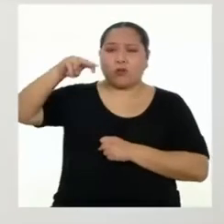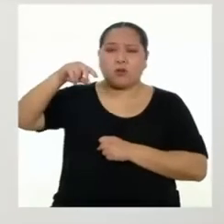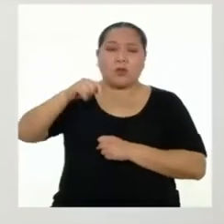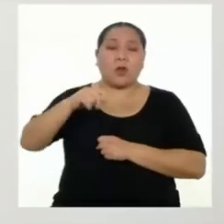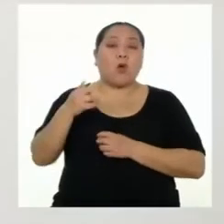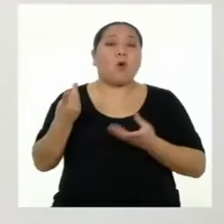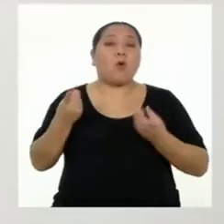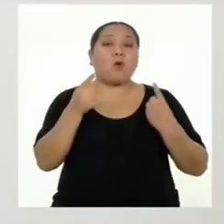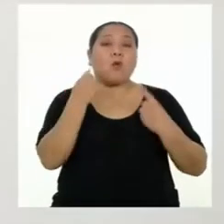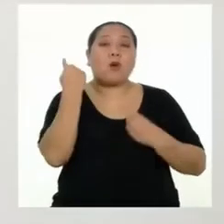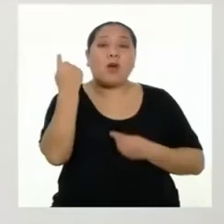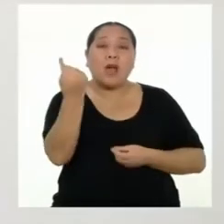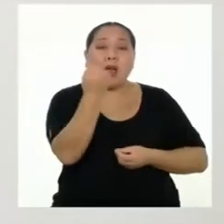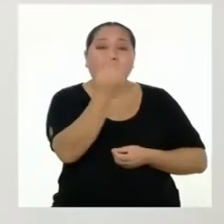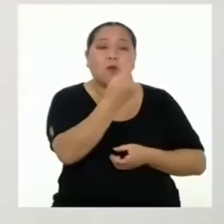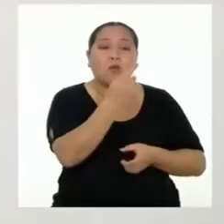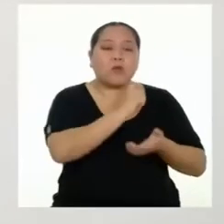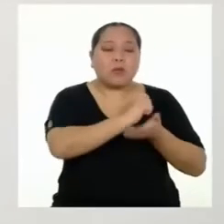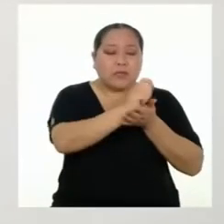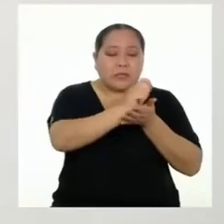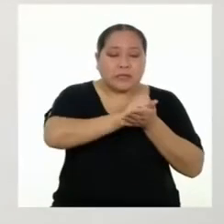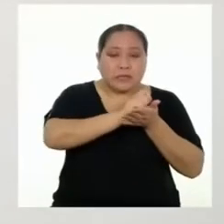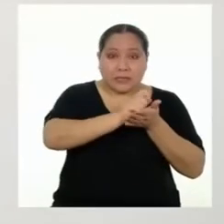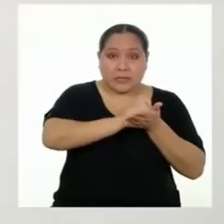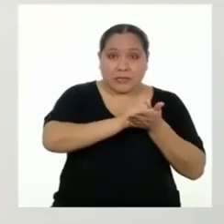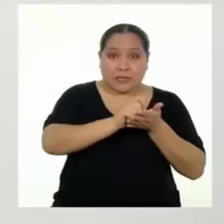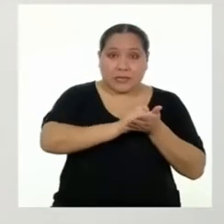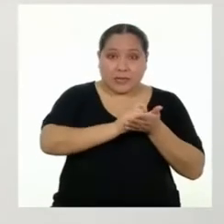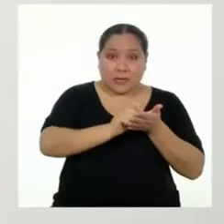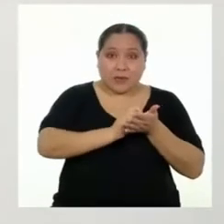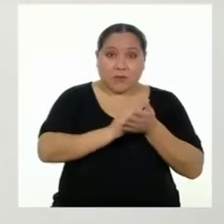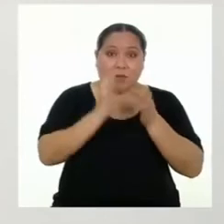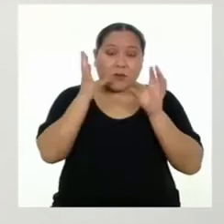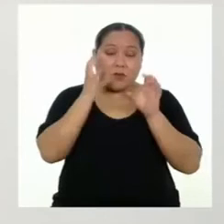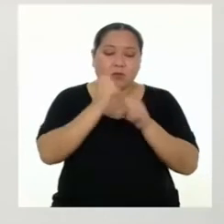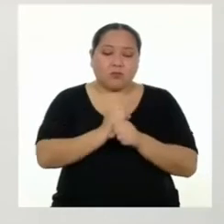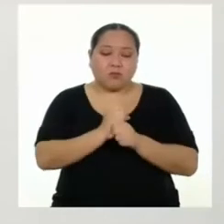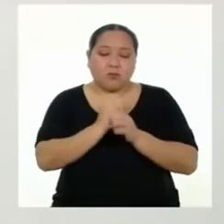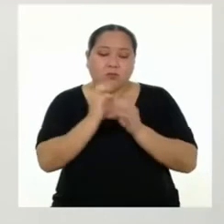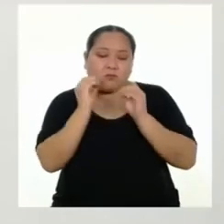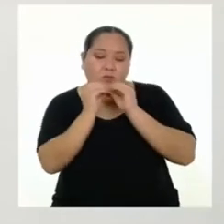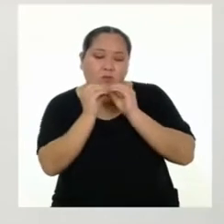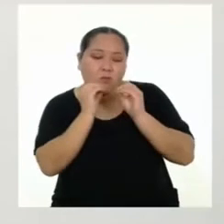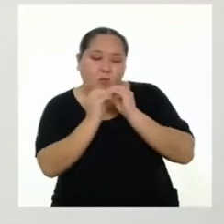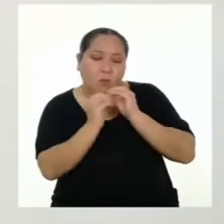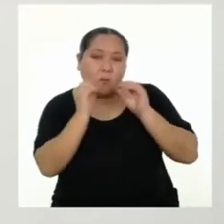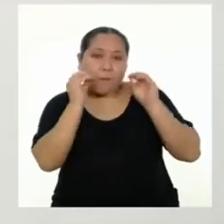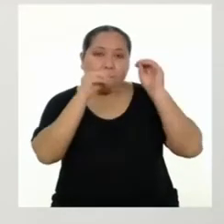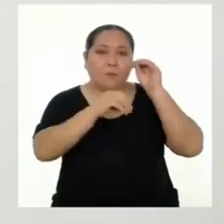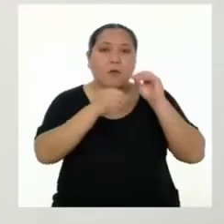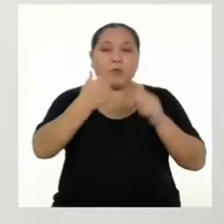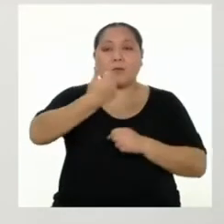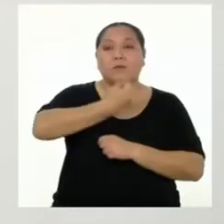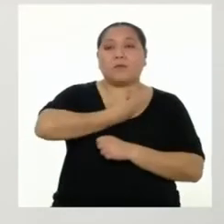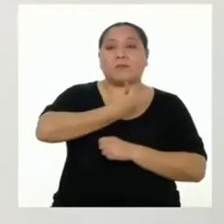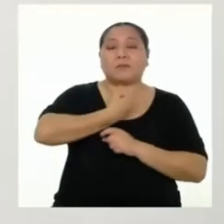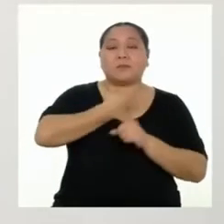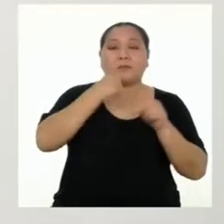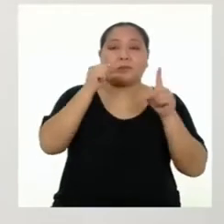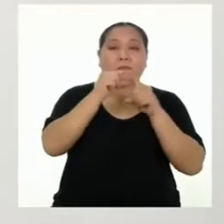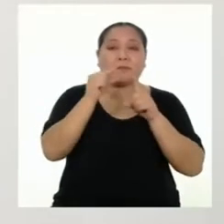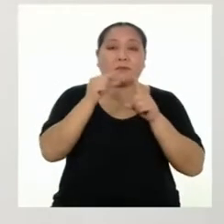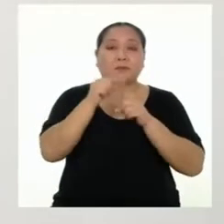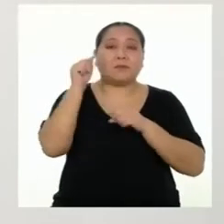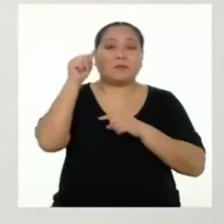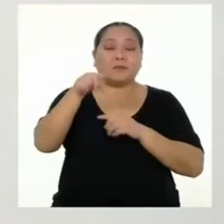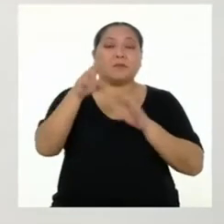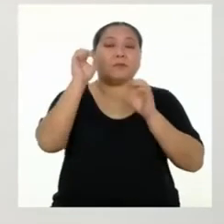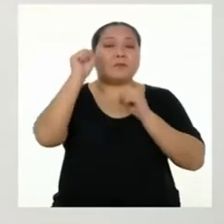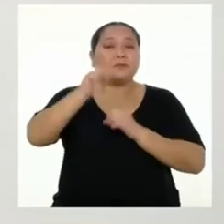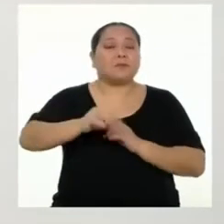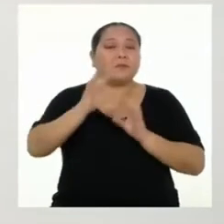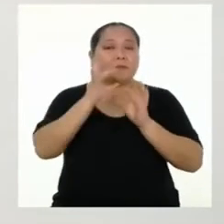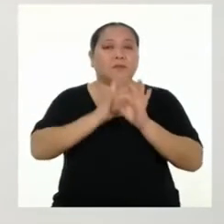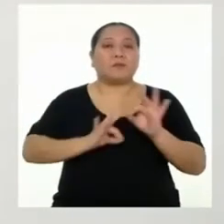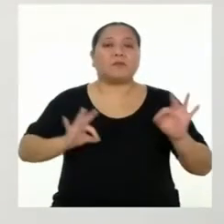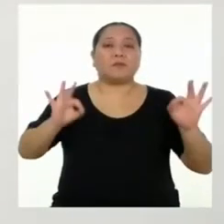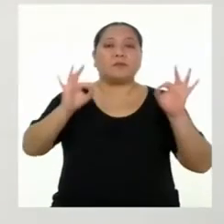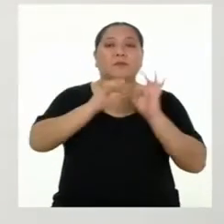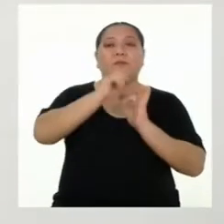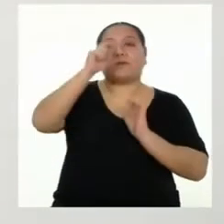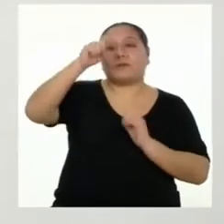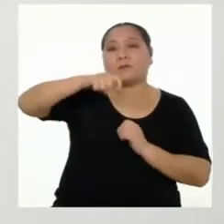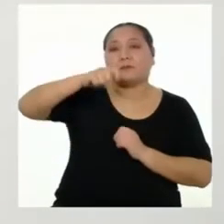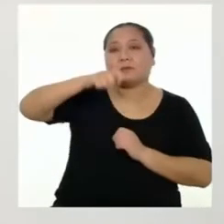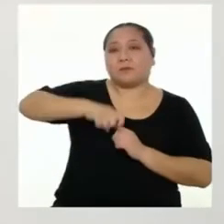escribimos los resúmenes, adecuamos los términos con nuestras propias palabras. Lo que sí es importante y necesario